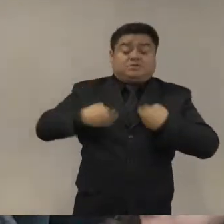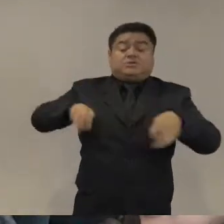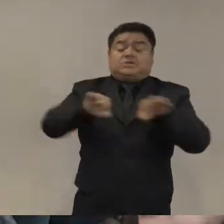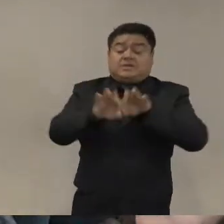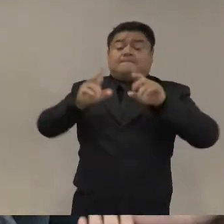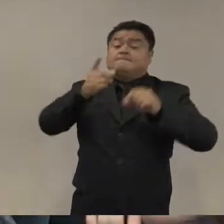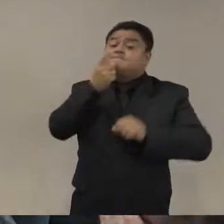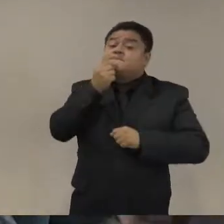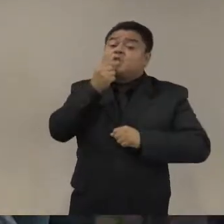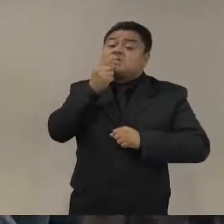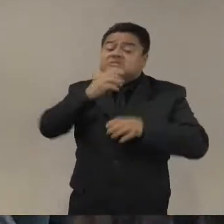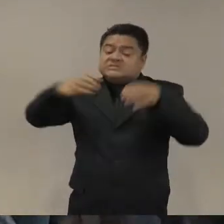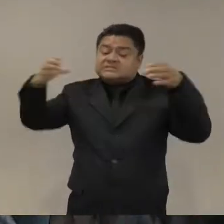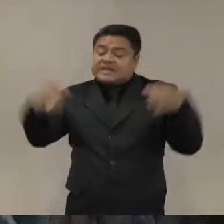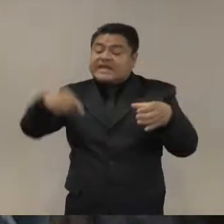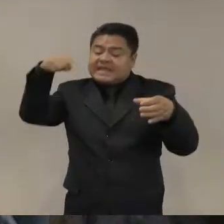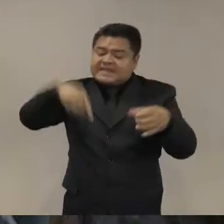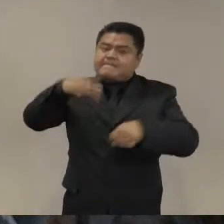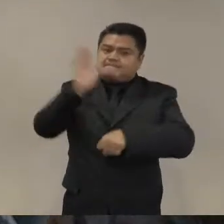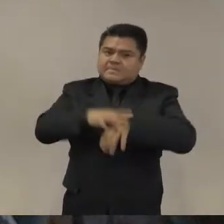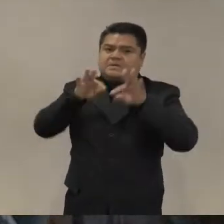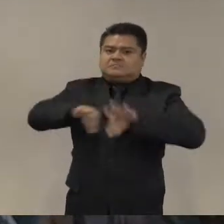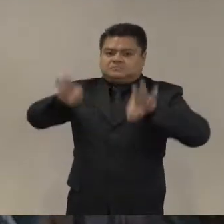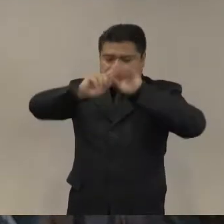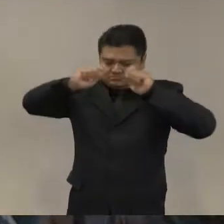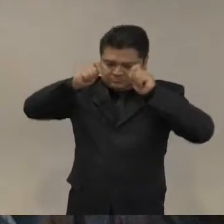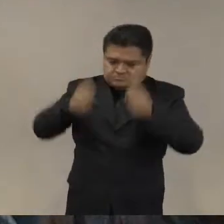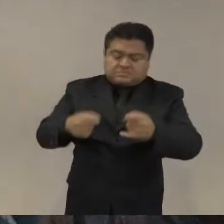que debe estar bien regulada y fiscalizada